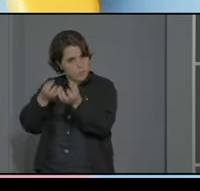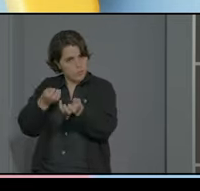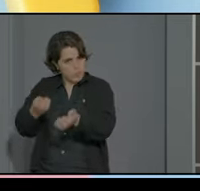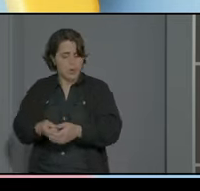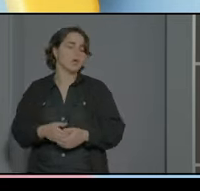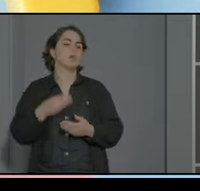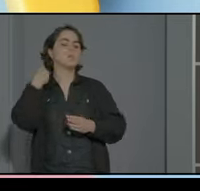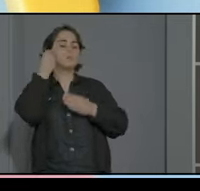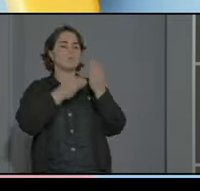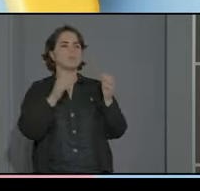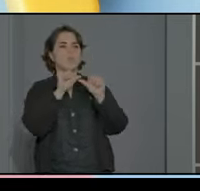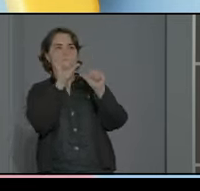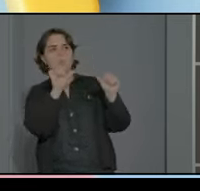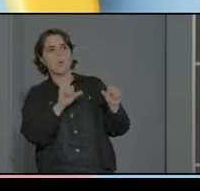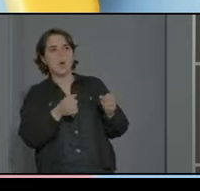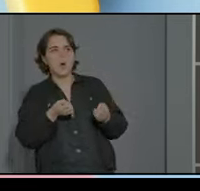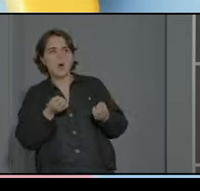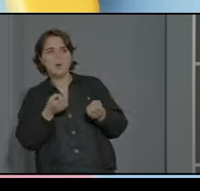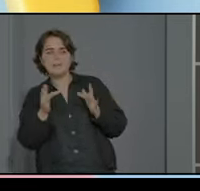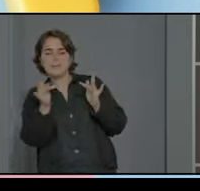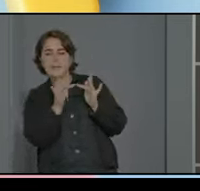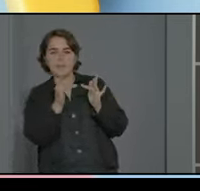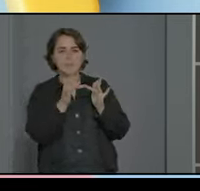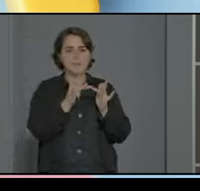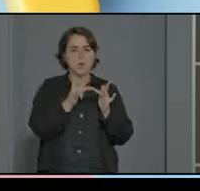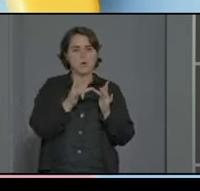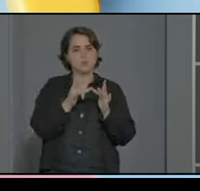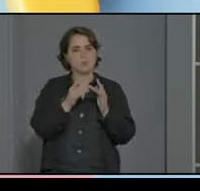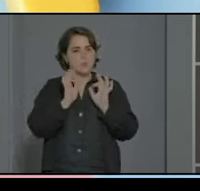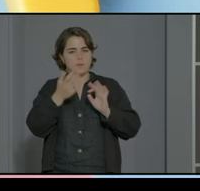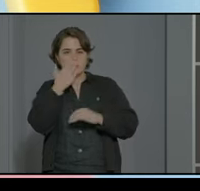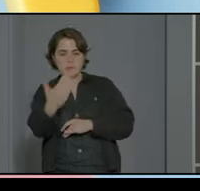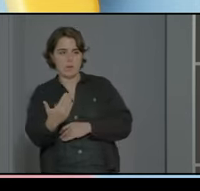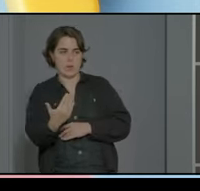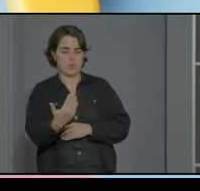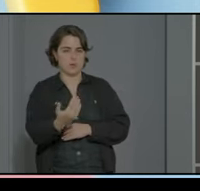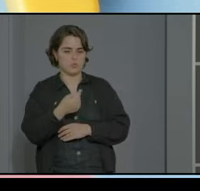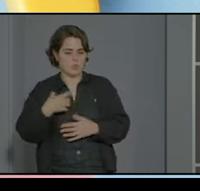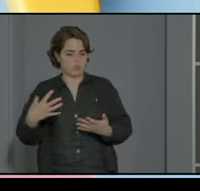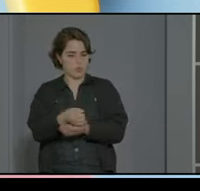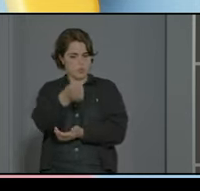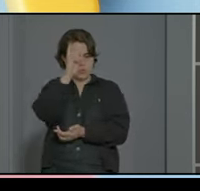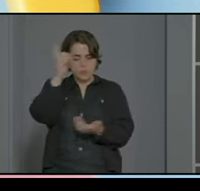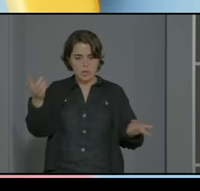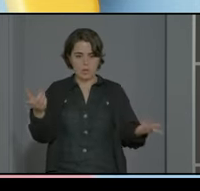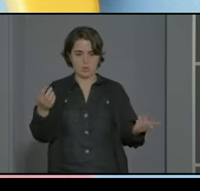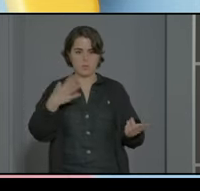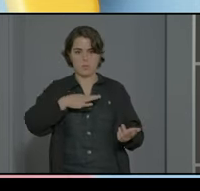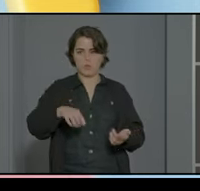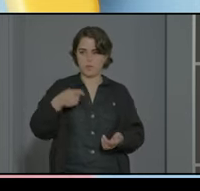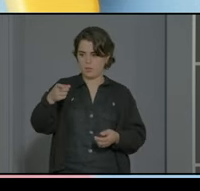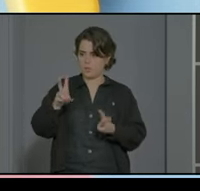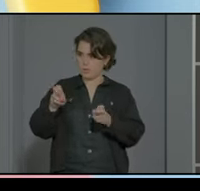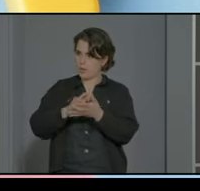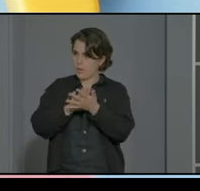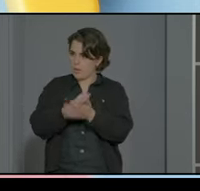eso transmite un estilo de relación pues de sinceridad ¿no? no lo sé todo y seguramente a lo mejor sabes tú de